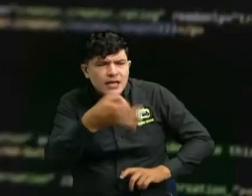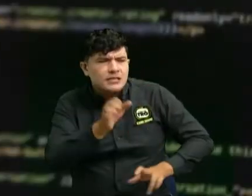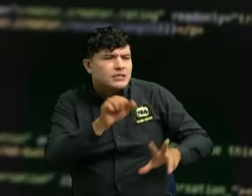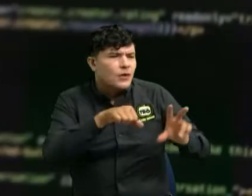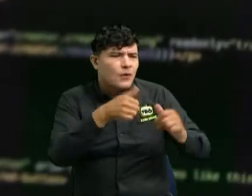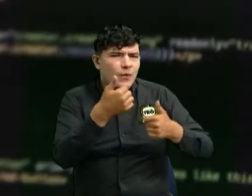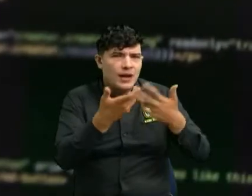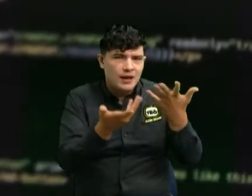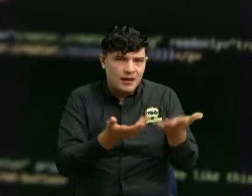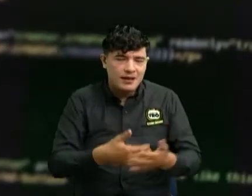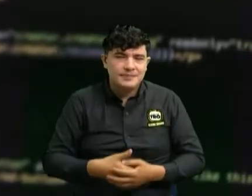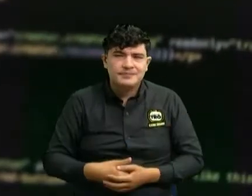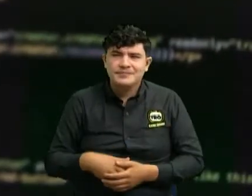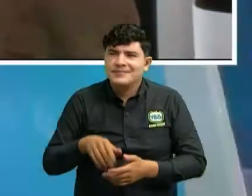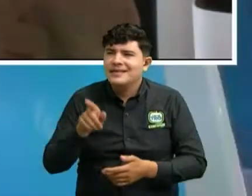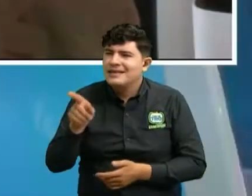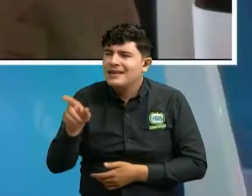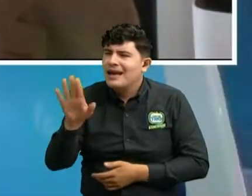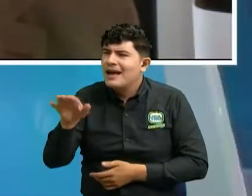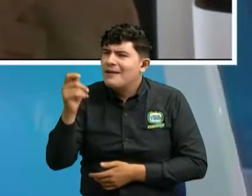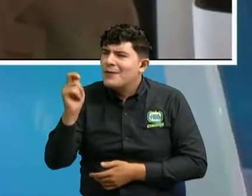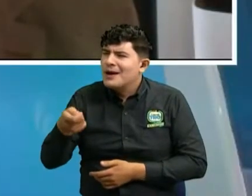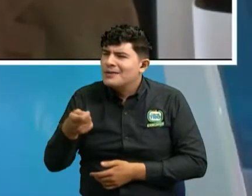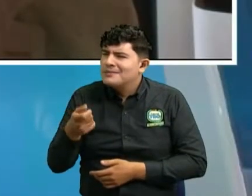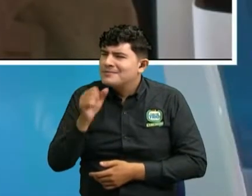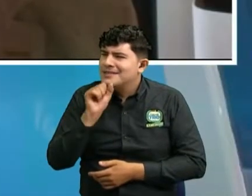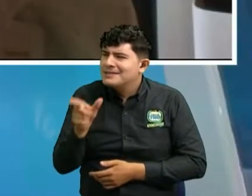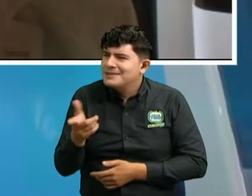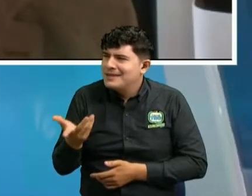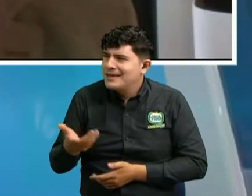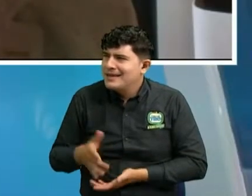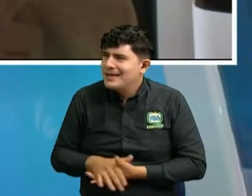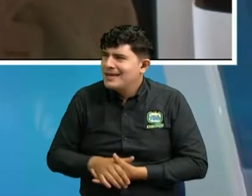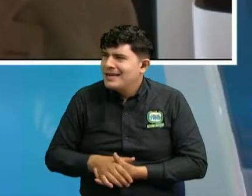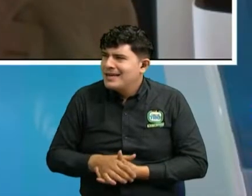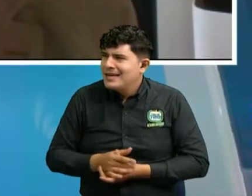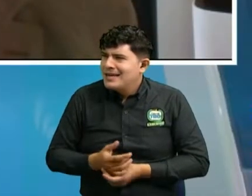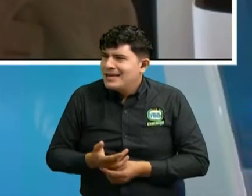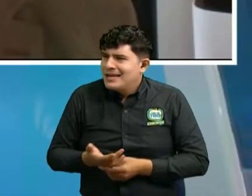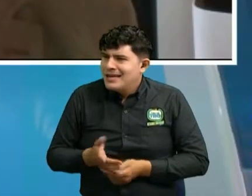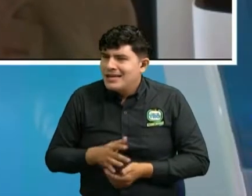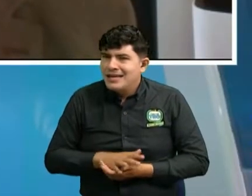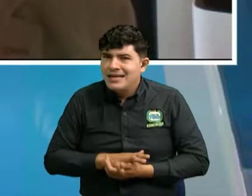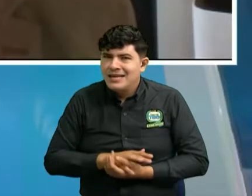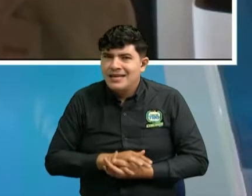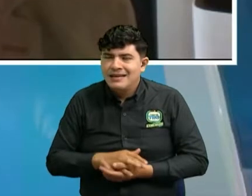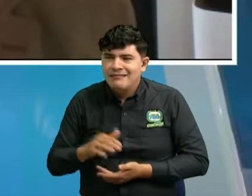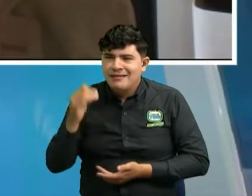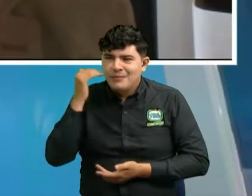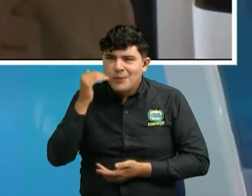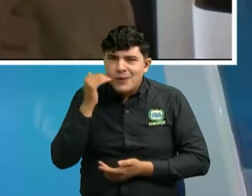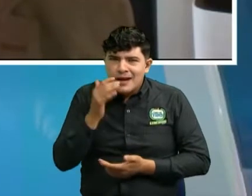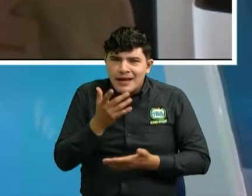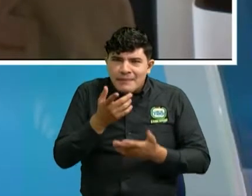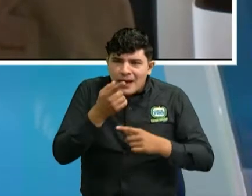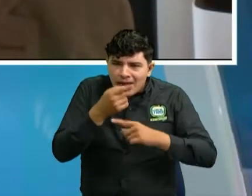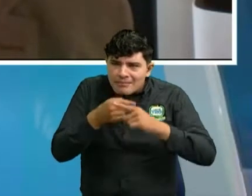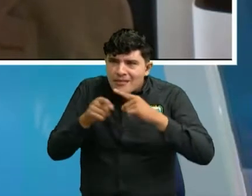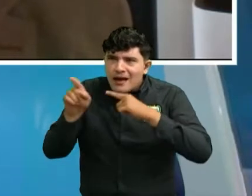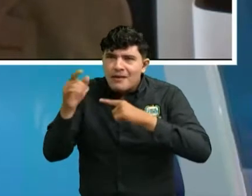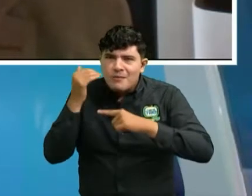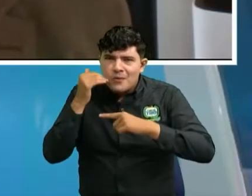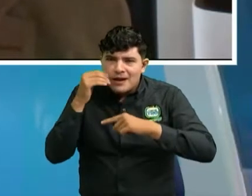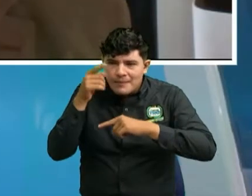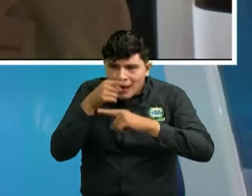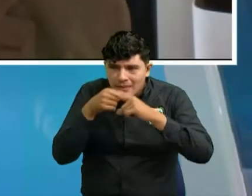abogado pero cómo ella puede llegar a demostrar que en realidad le envió este dinero para un negocio las conversaciones por whatsapp o algo